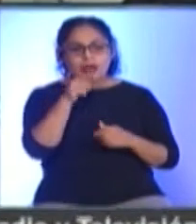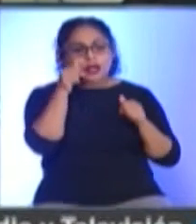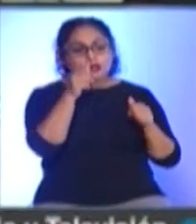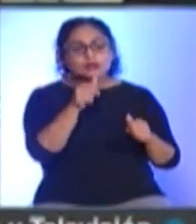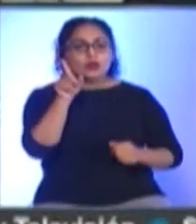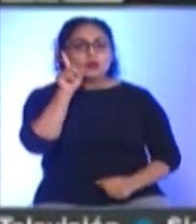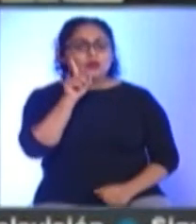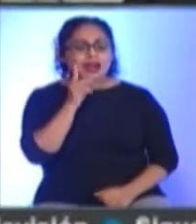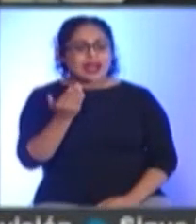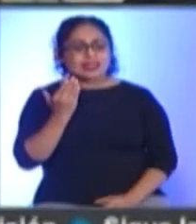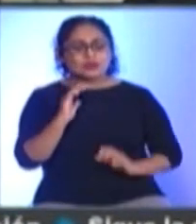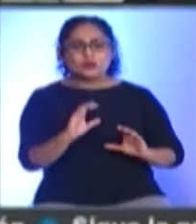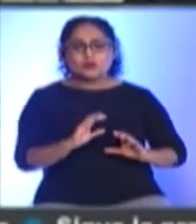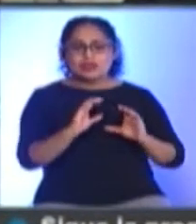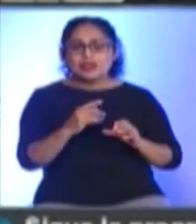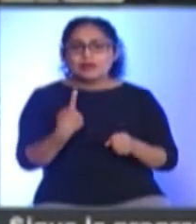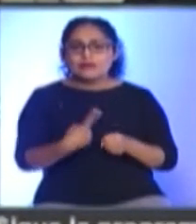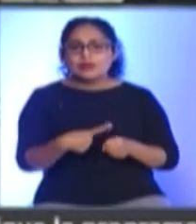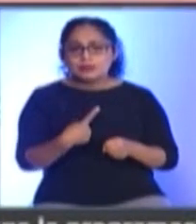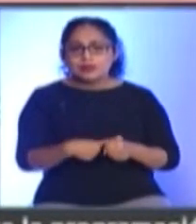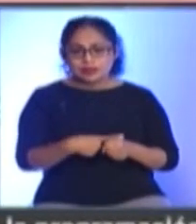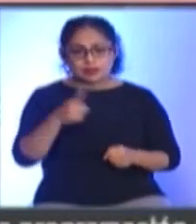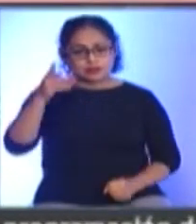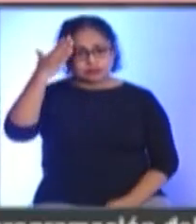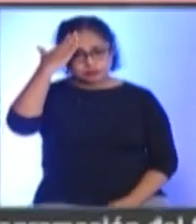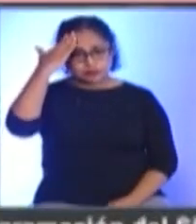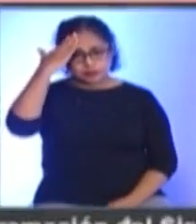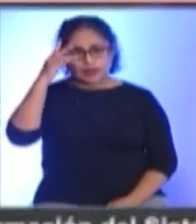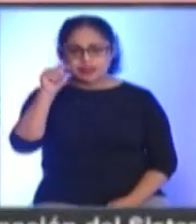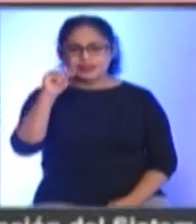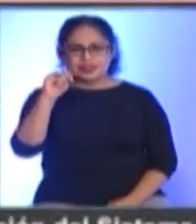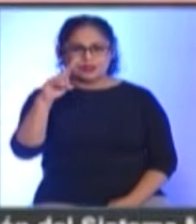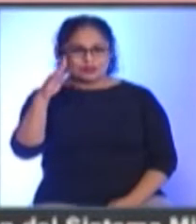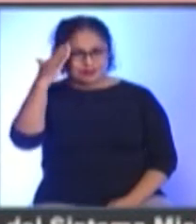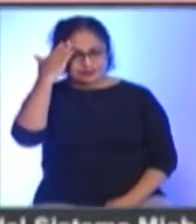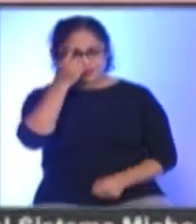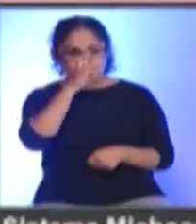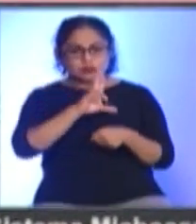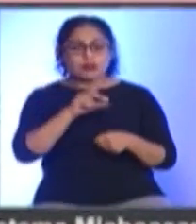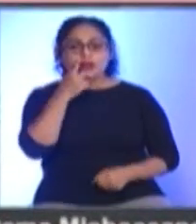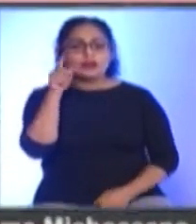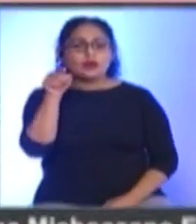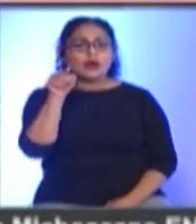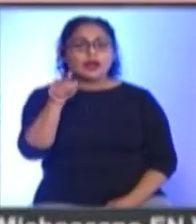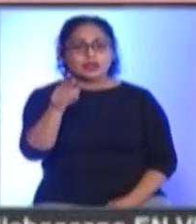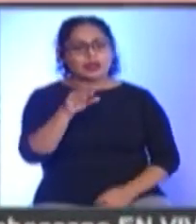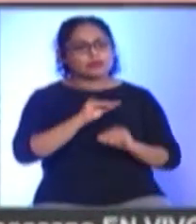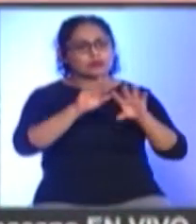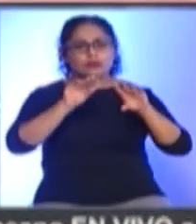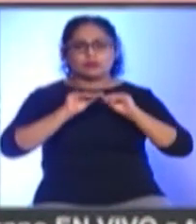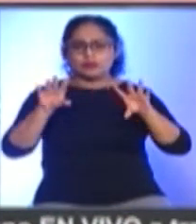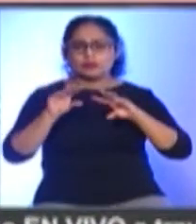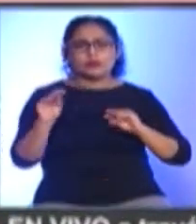prevenir esta enfermedad Fue la titular del DIF Morelia, Paola Delgadillo de Martínez Quien señaló que en esta campaña se pretende primero